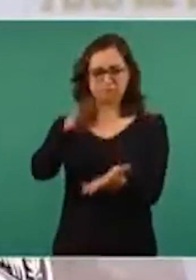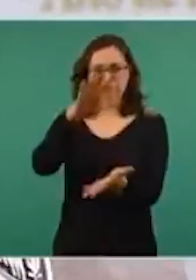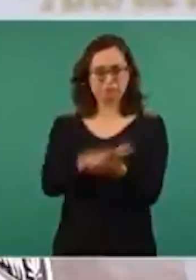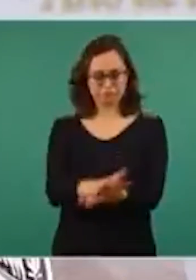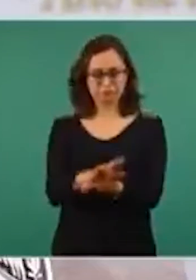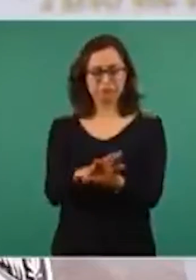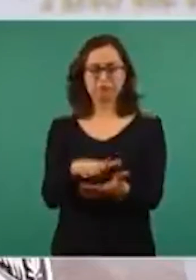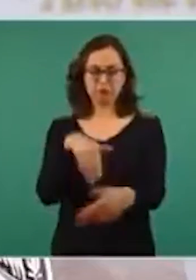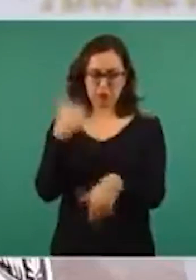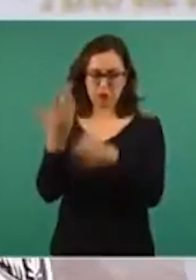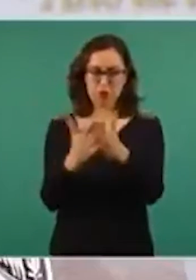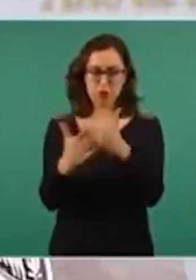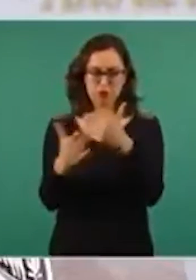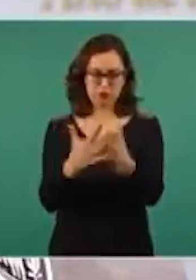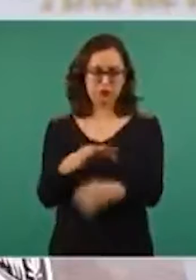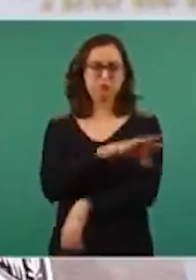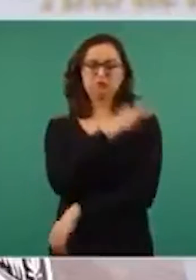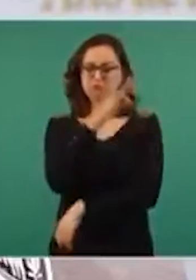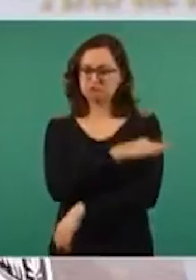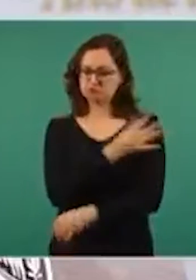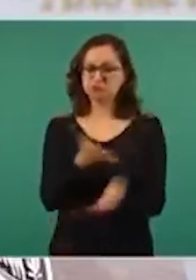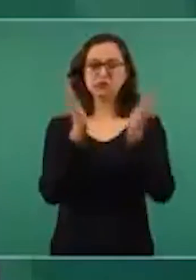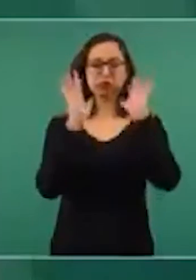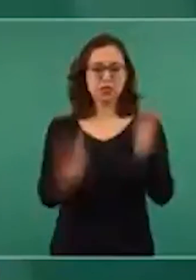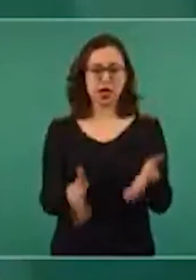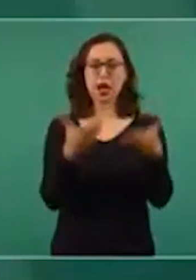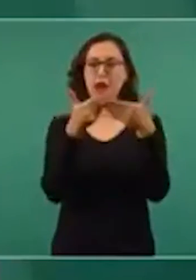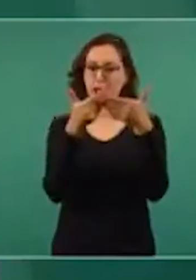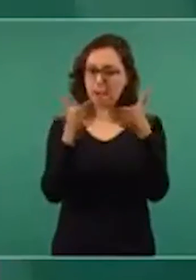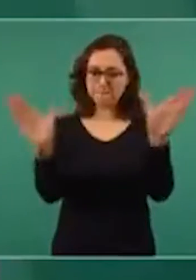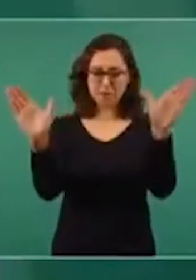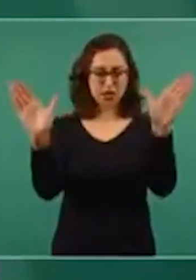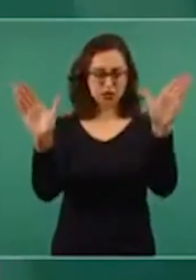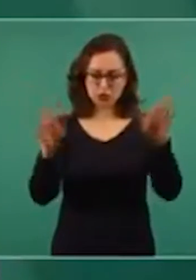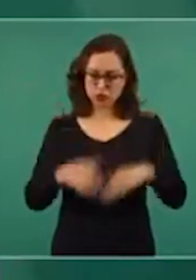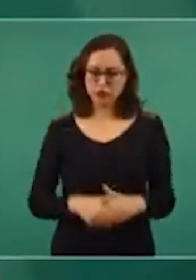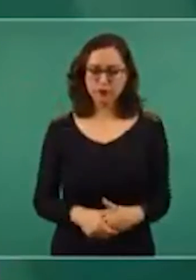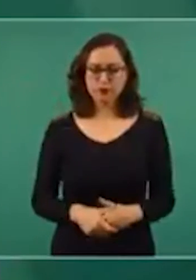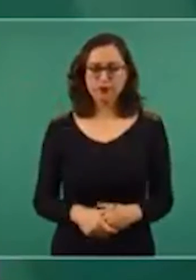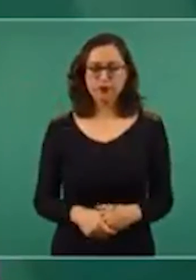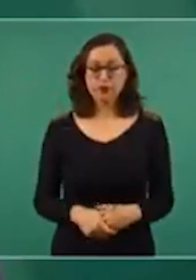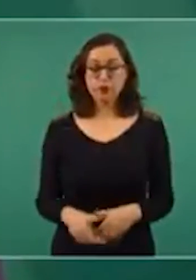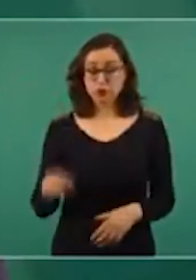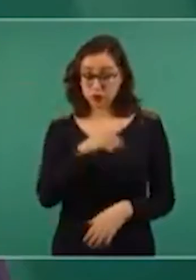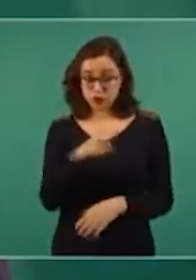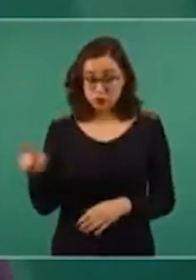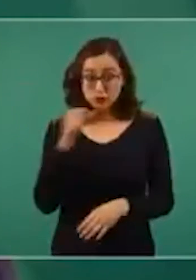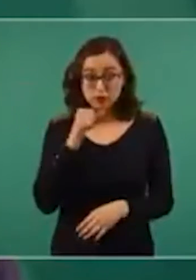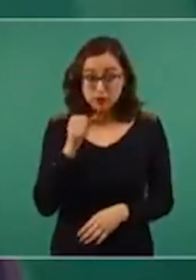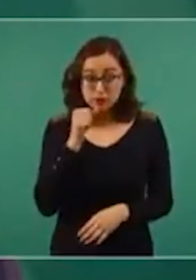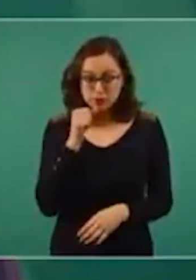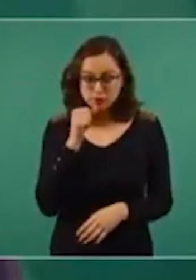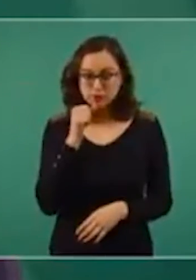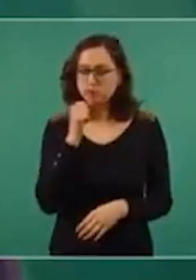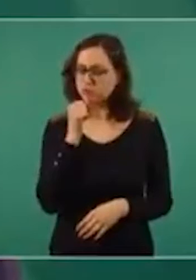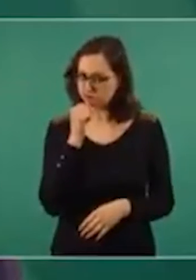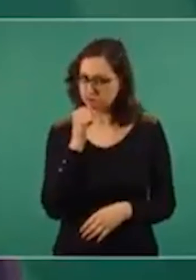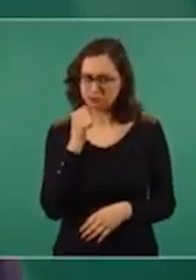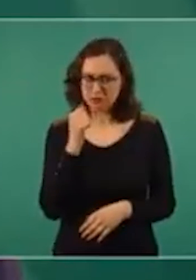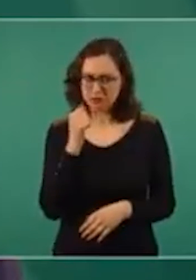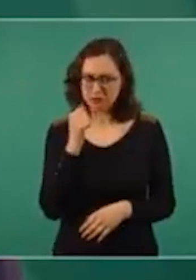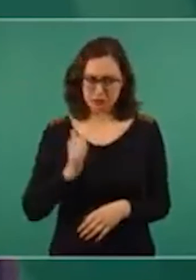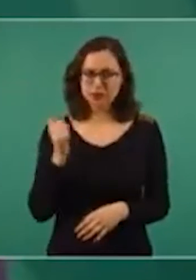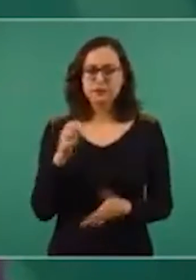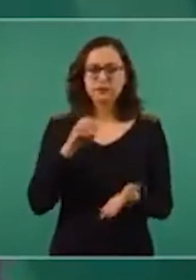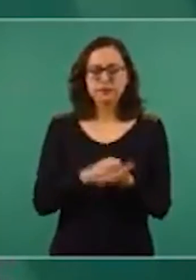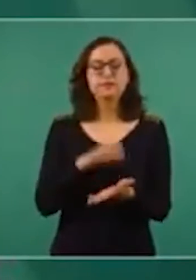más, regístrese si no lo ha hecho para que pueda ser vacunada o vacunado. El registro es muy sencillo,